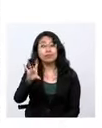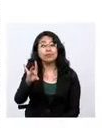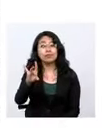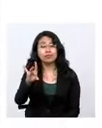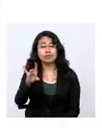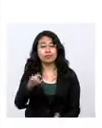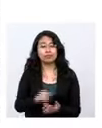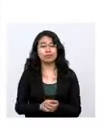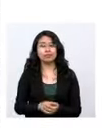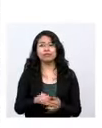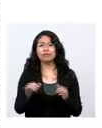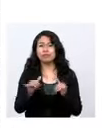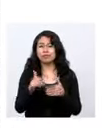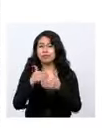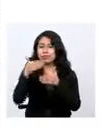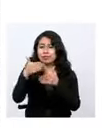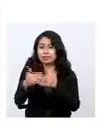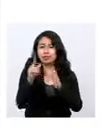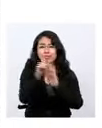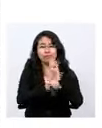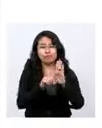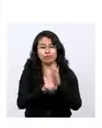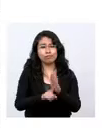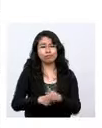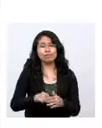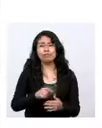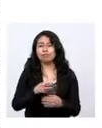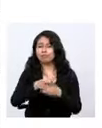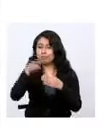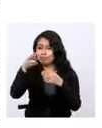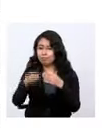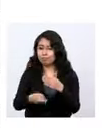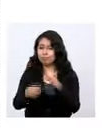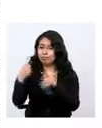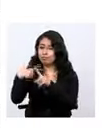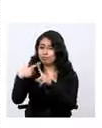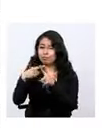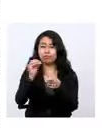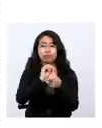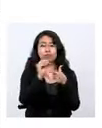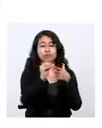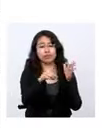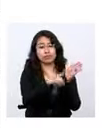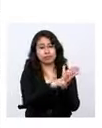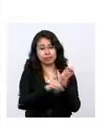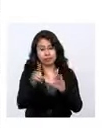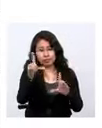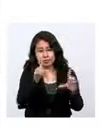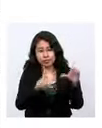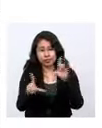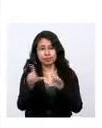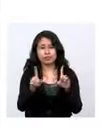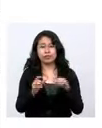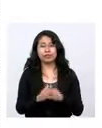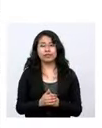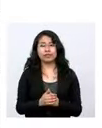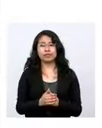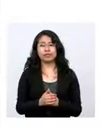mismos que en las próximas horas serán confirmados o descartados por los laboratorios del país.